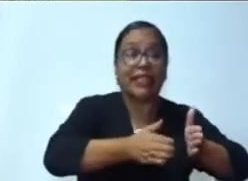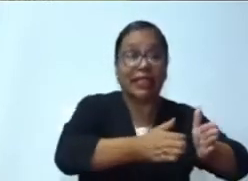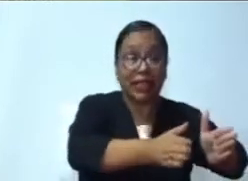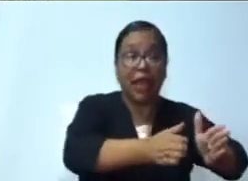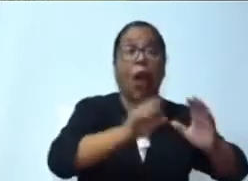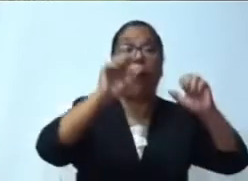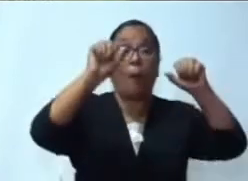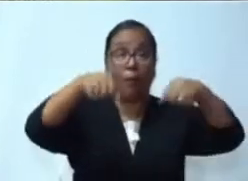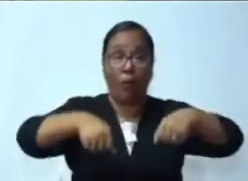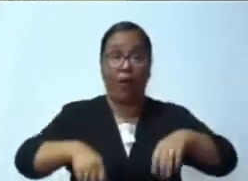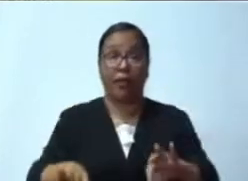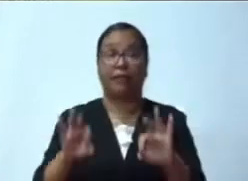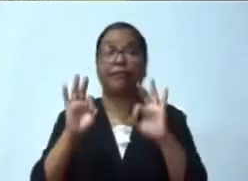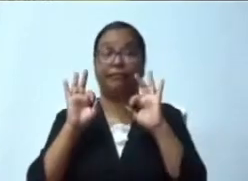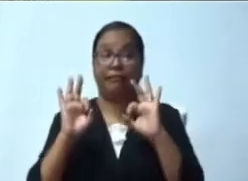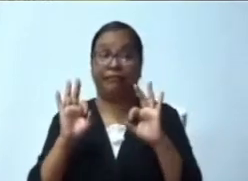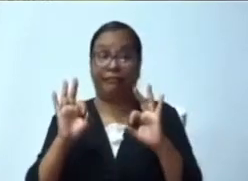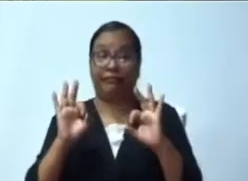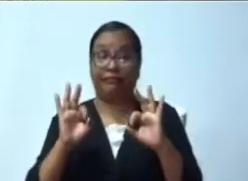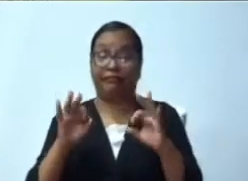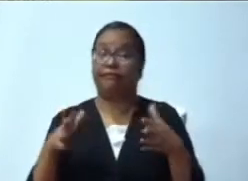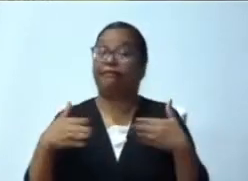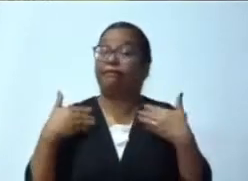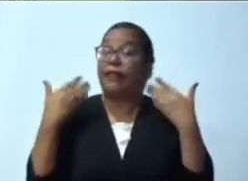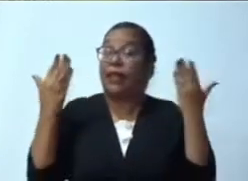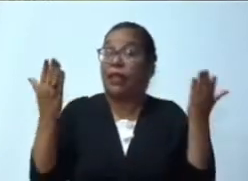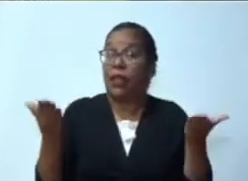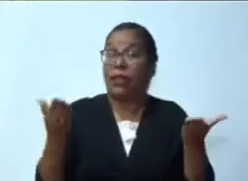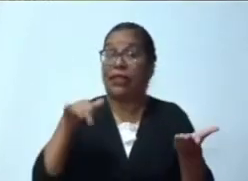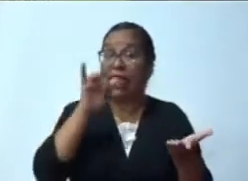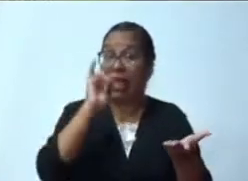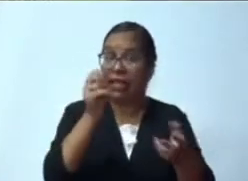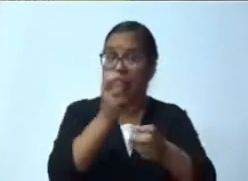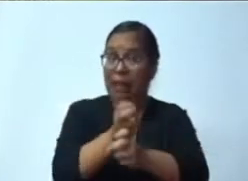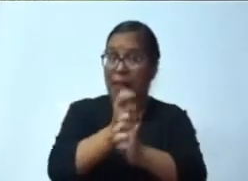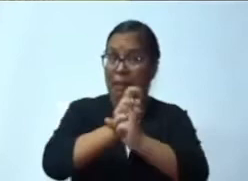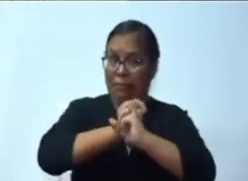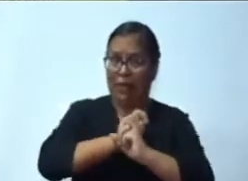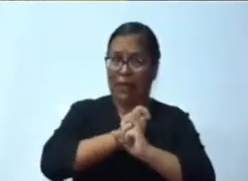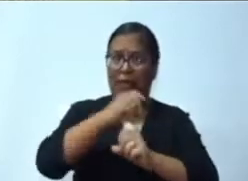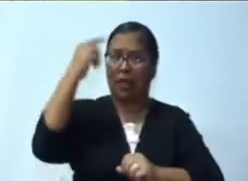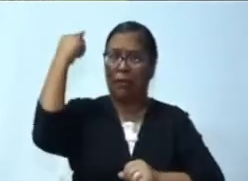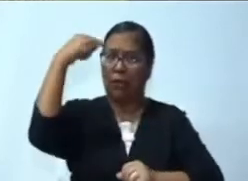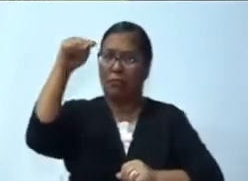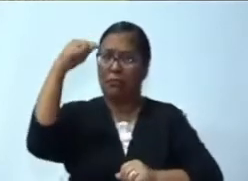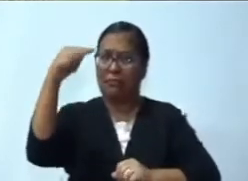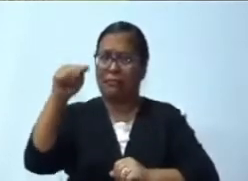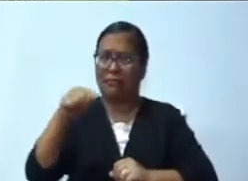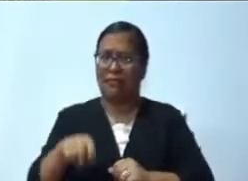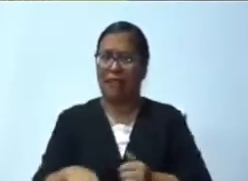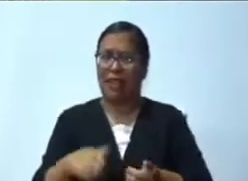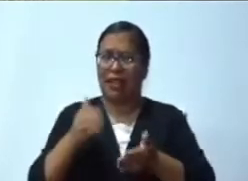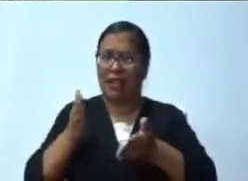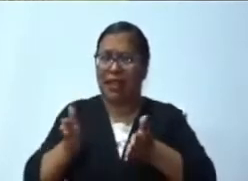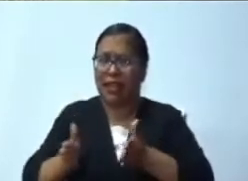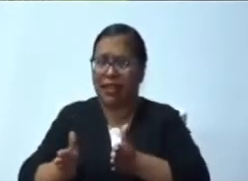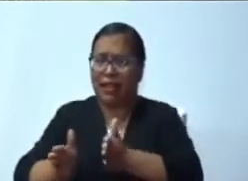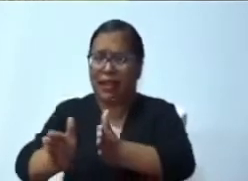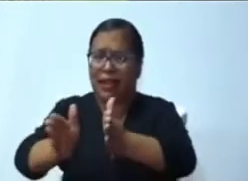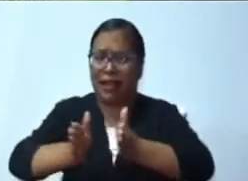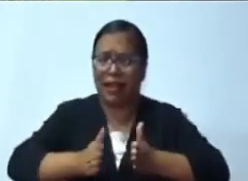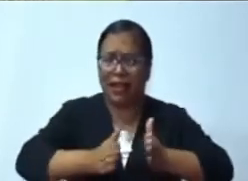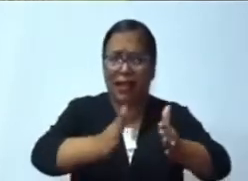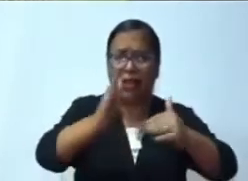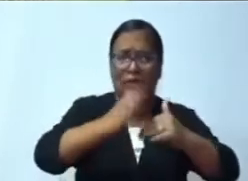Entonces, lo que se está poniendo aquí es engañando al pueblo con estos préstamos, engañando a la población.